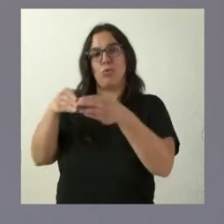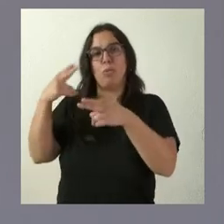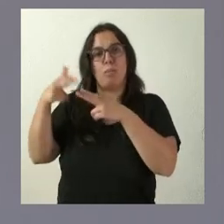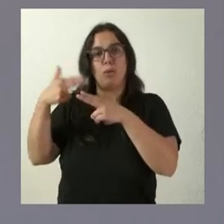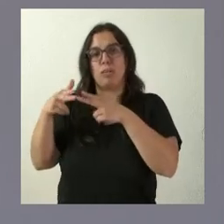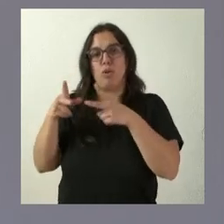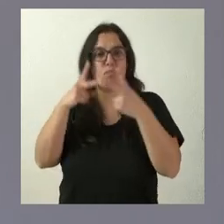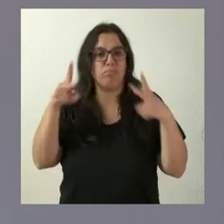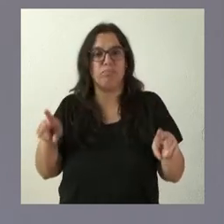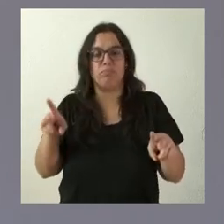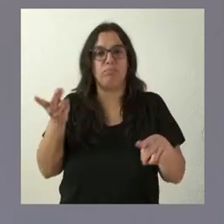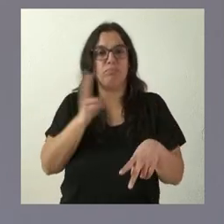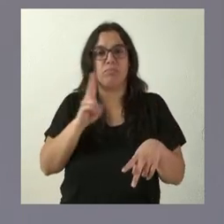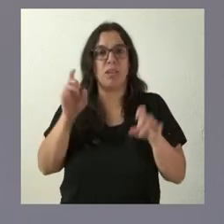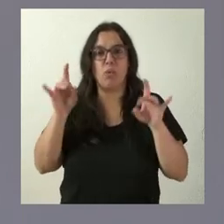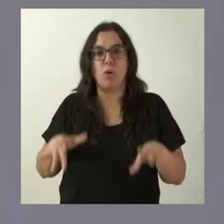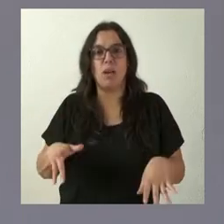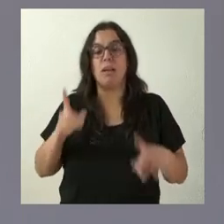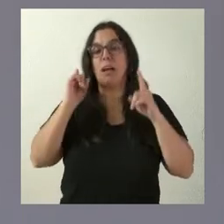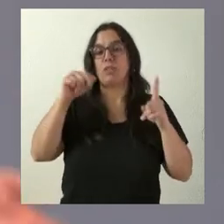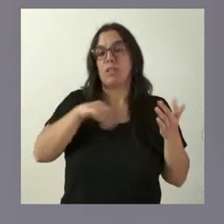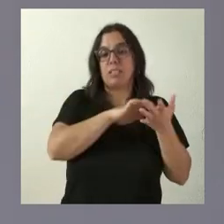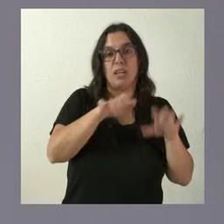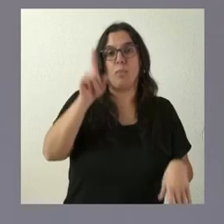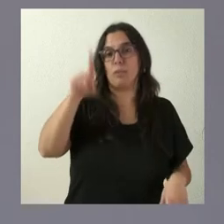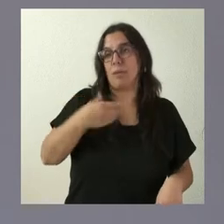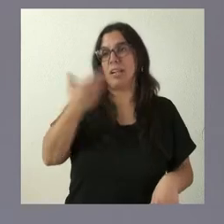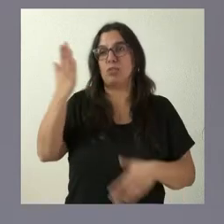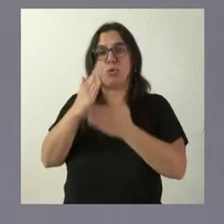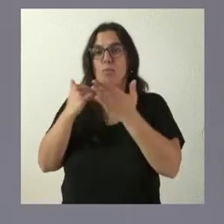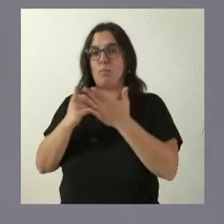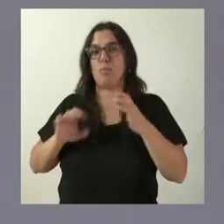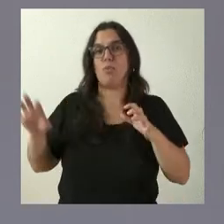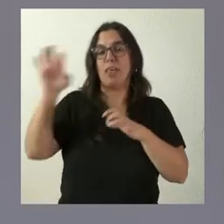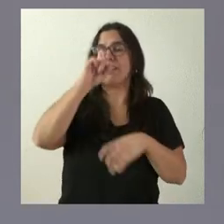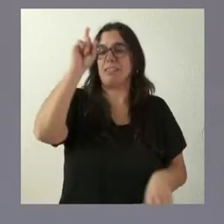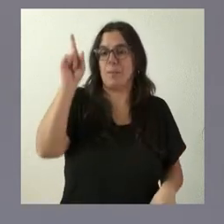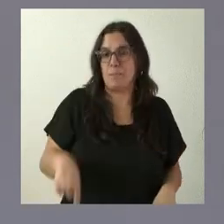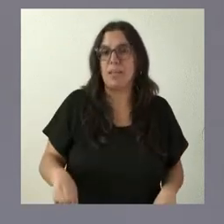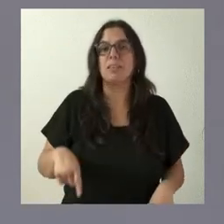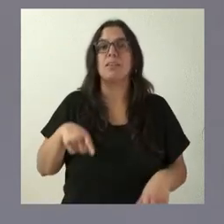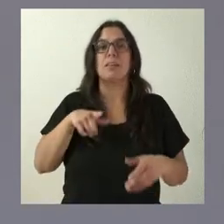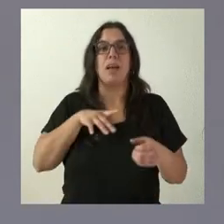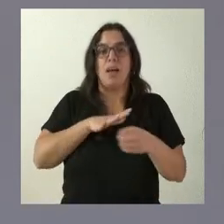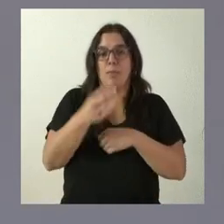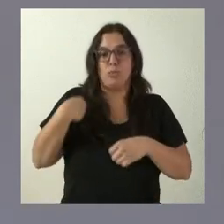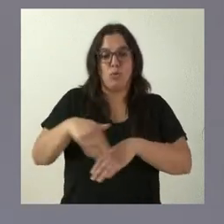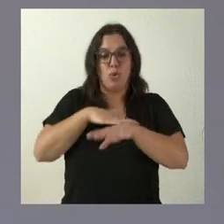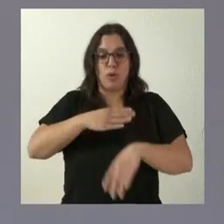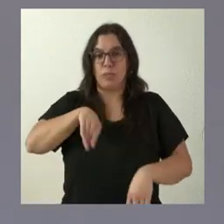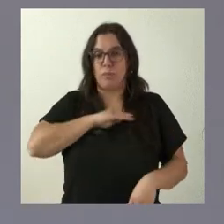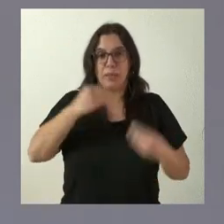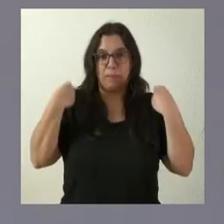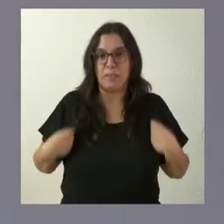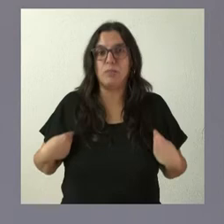Y esto ocurre en el caso de Castilla y León, ocurre en el resto de comunidades autónomas y ocurre también en el ámbito del propio Gobierno de España,